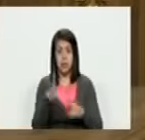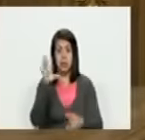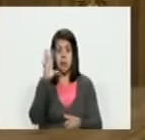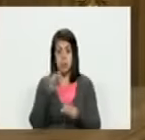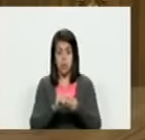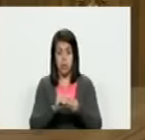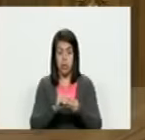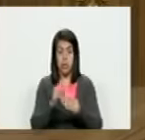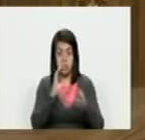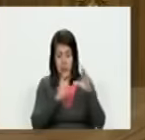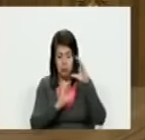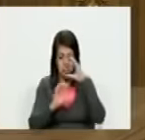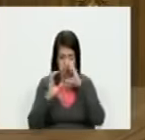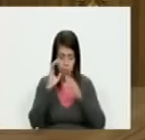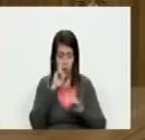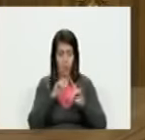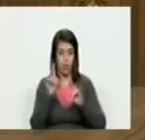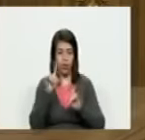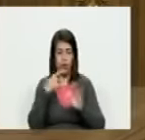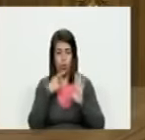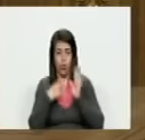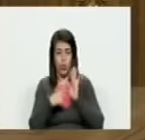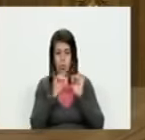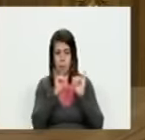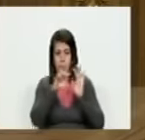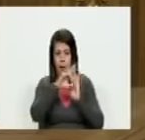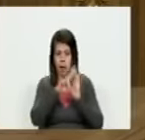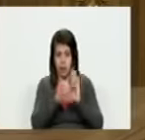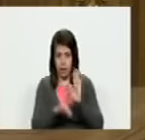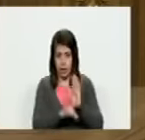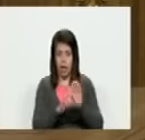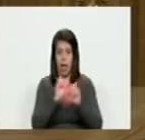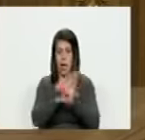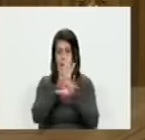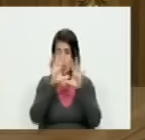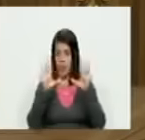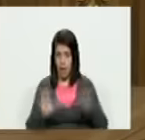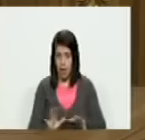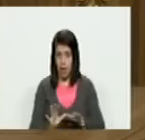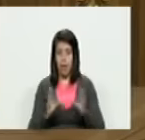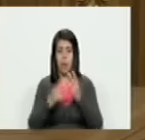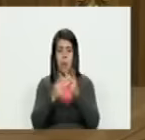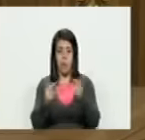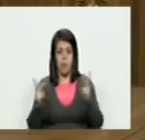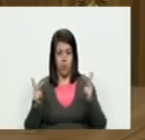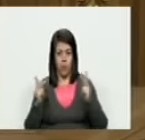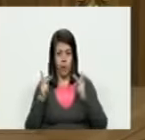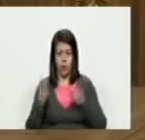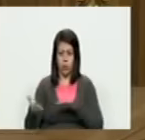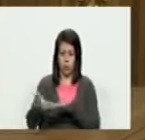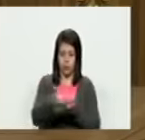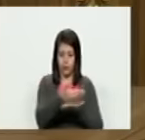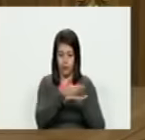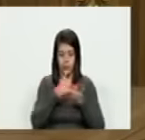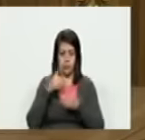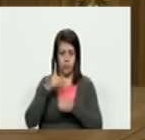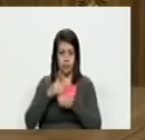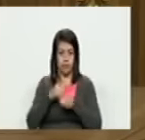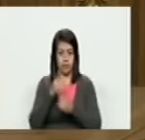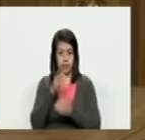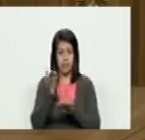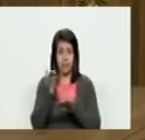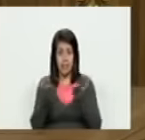científico ¿verdad? pero viola sus propias reglas que son transparencia que sea pública que los que recogen la información sean neutrales